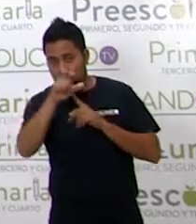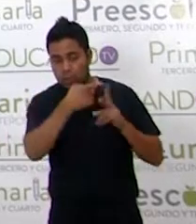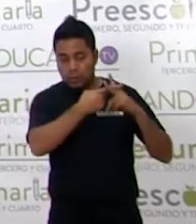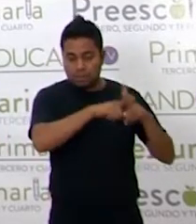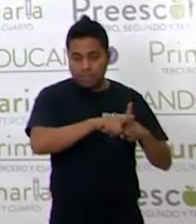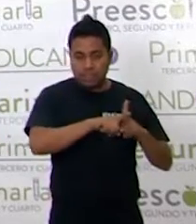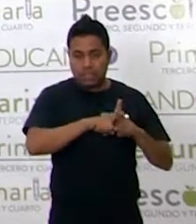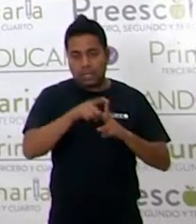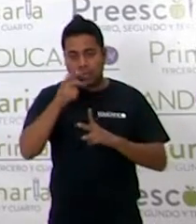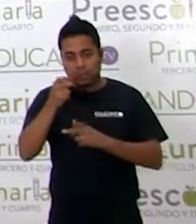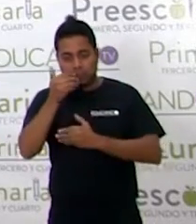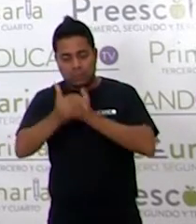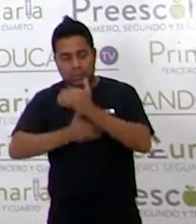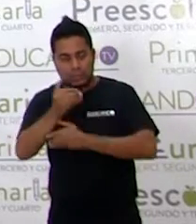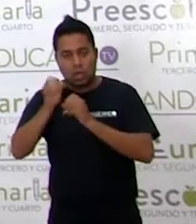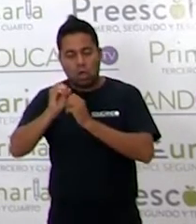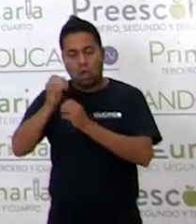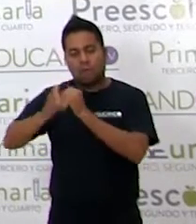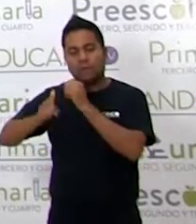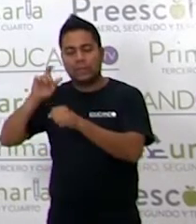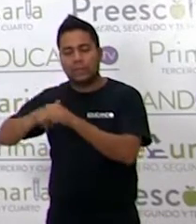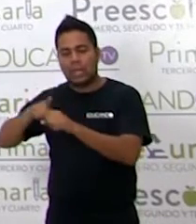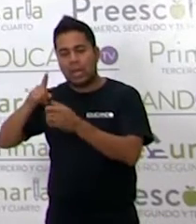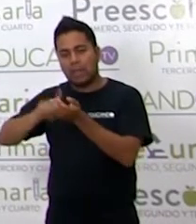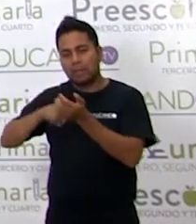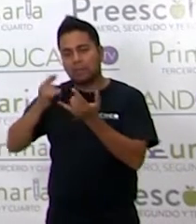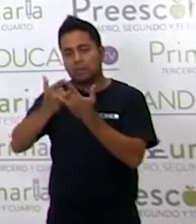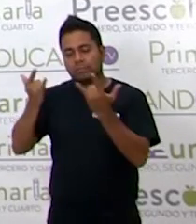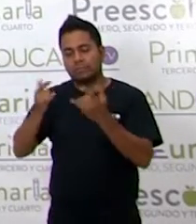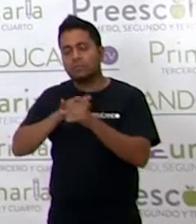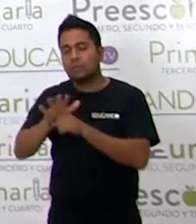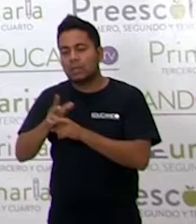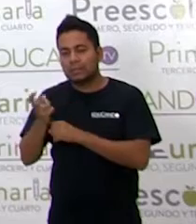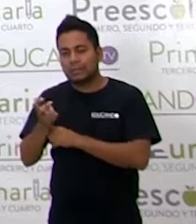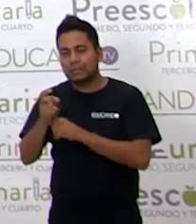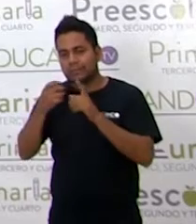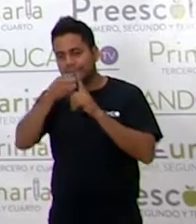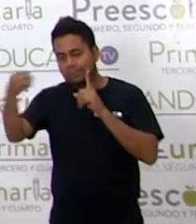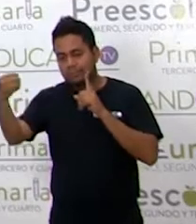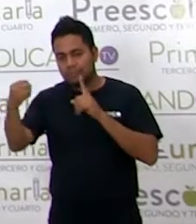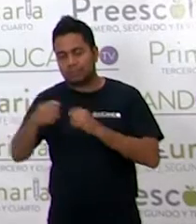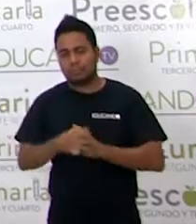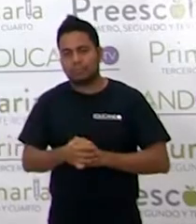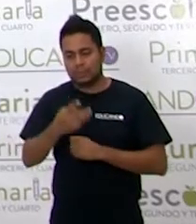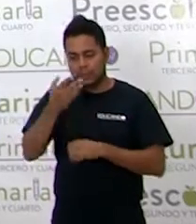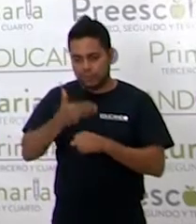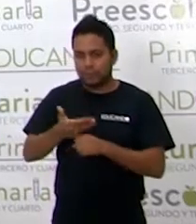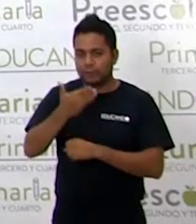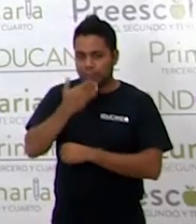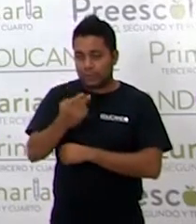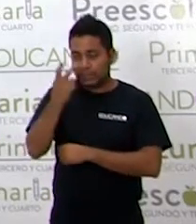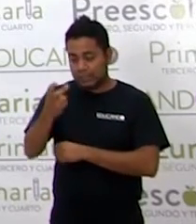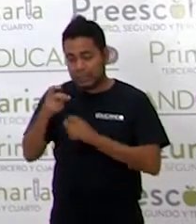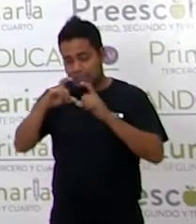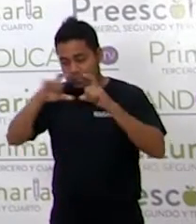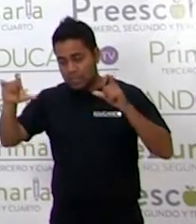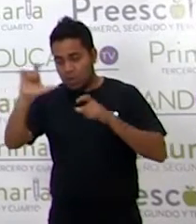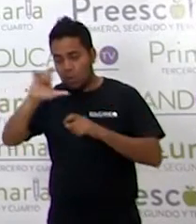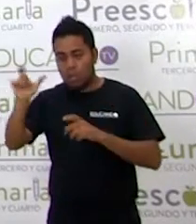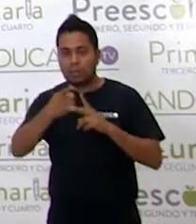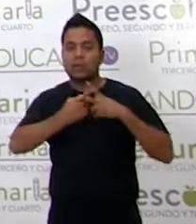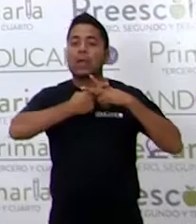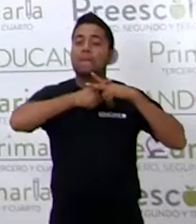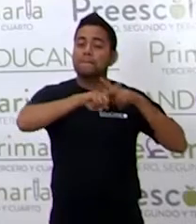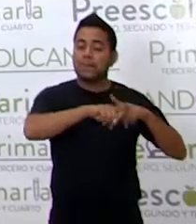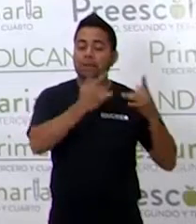O Del final Muy bien Esta es una frase Del inicio Del mito